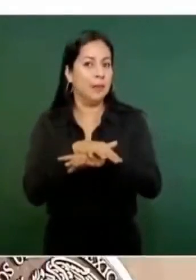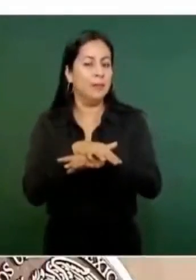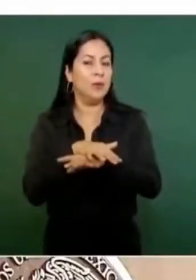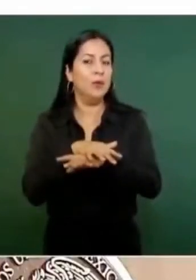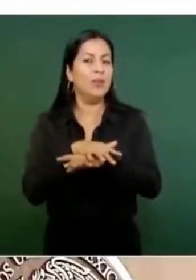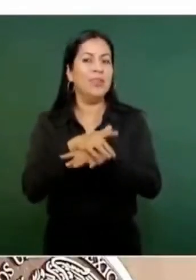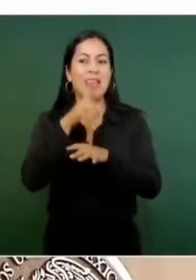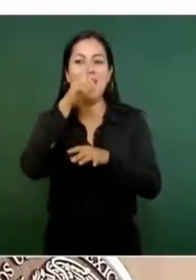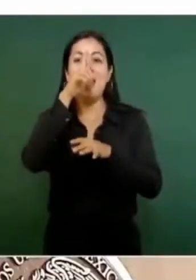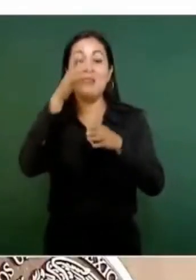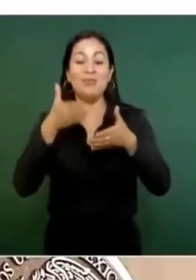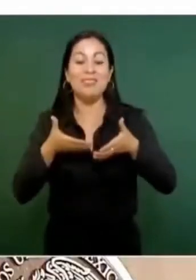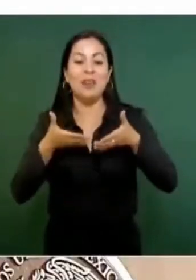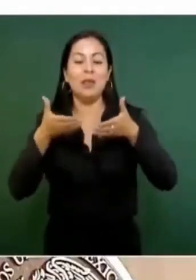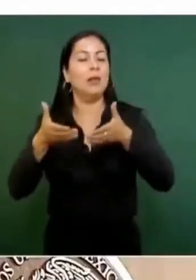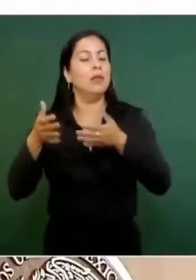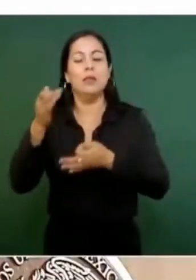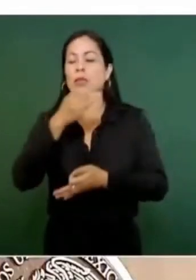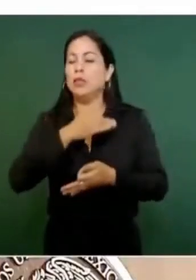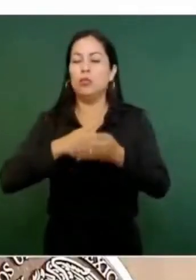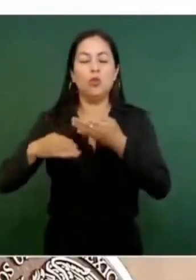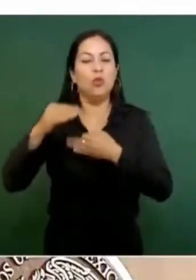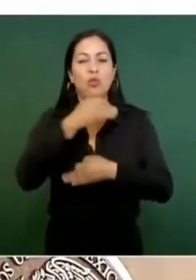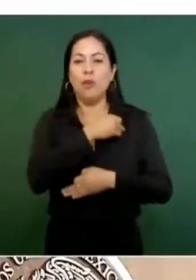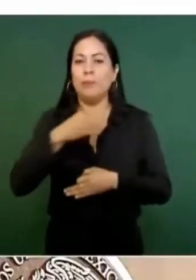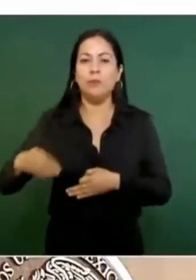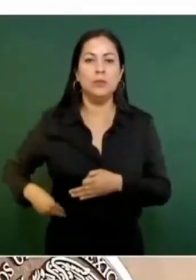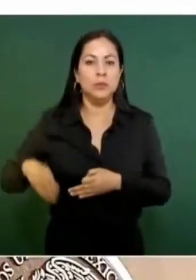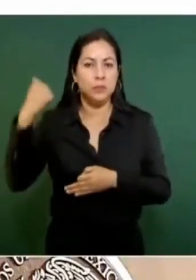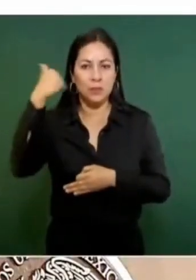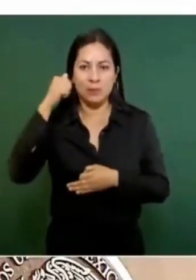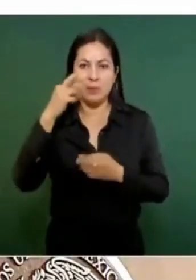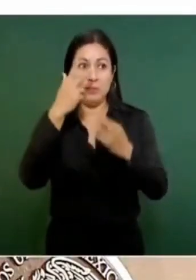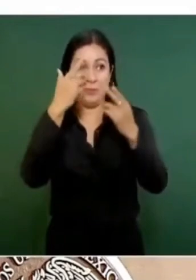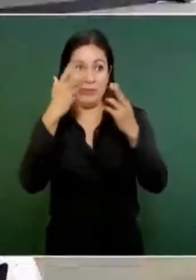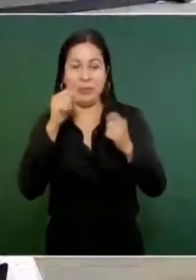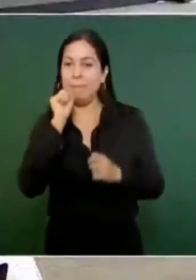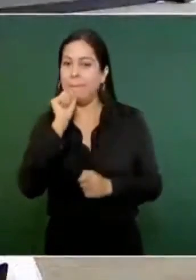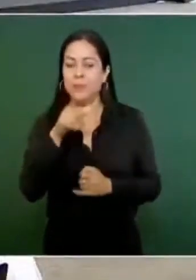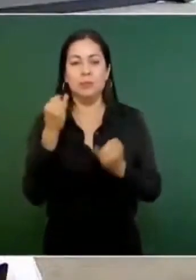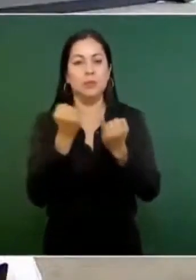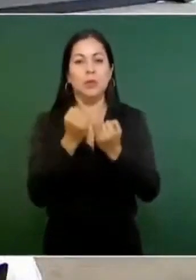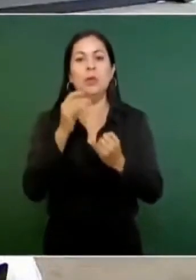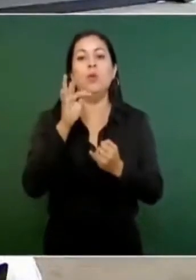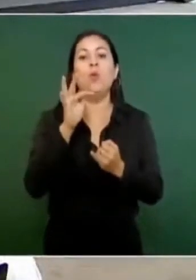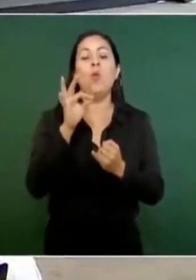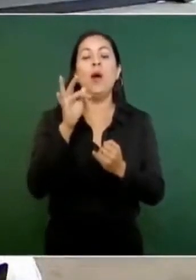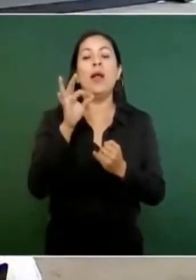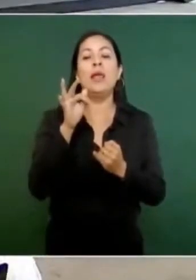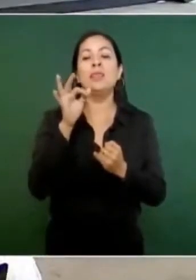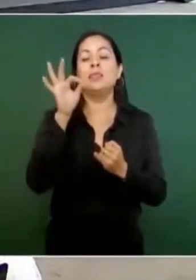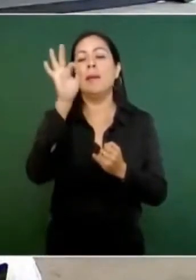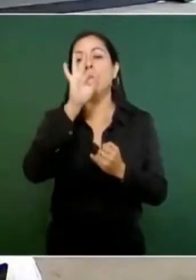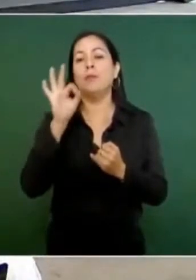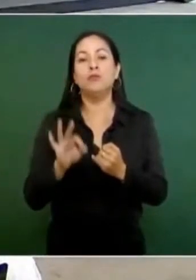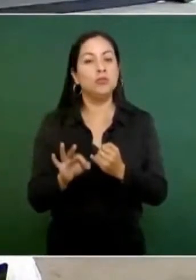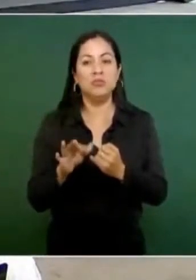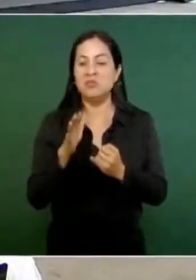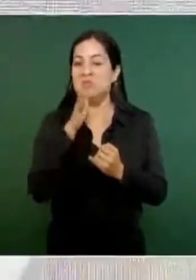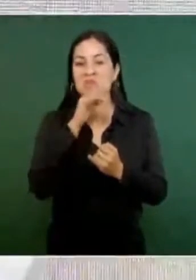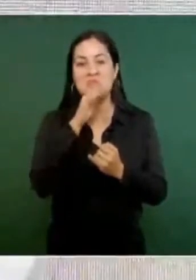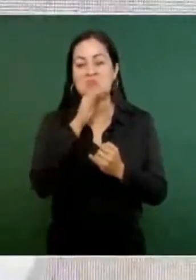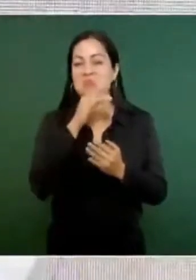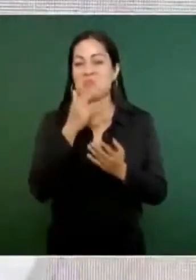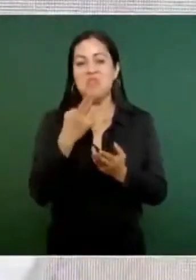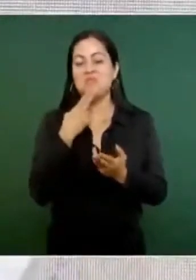alumbrado público de todo el municipio, también destruido en un 40 por ciento e inhabilitado en